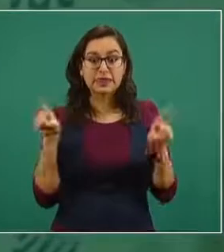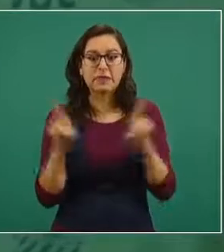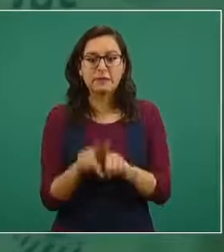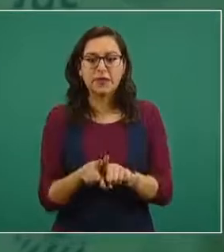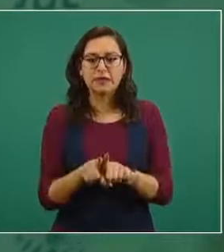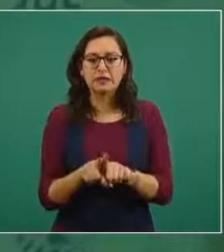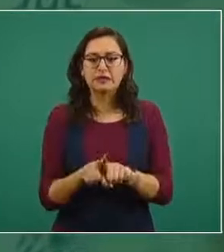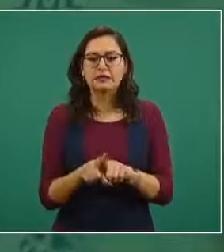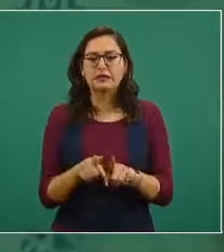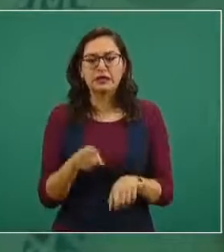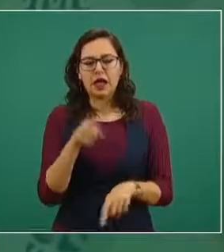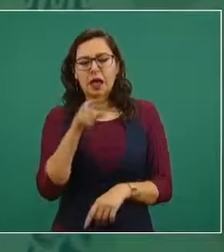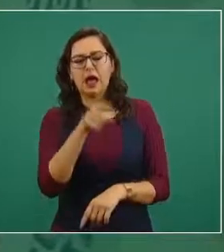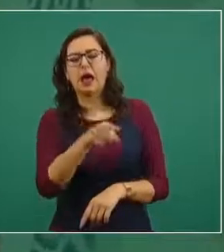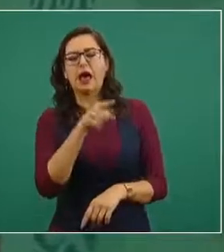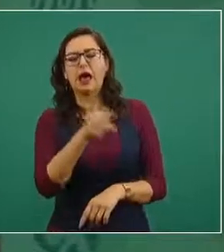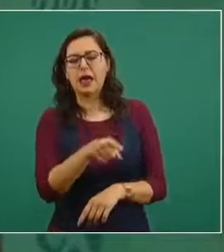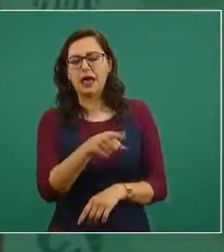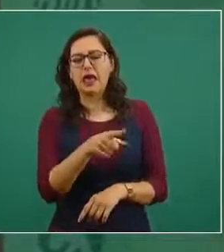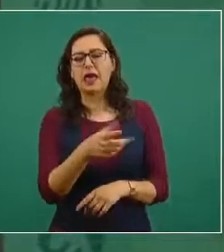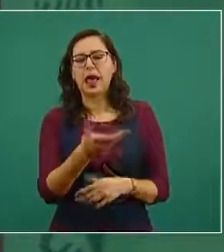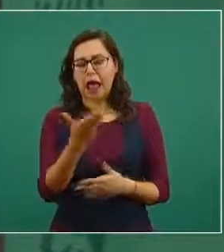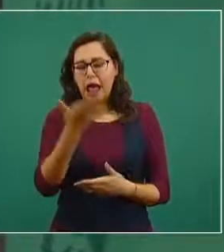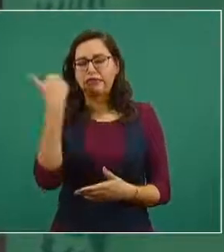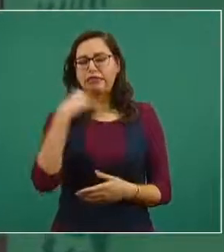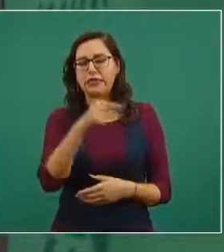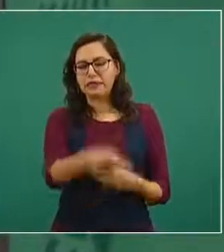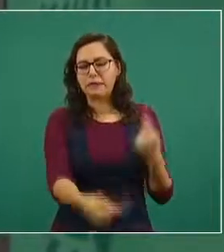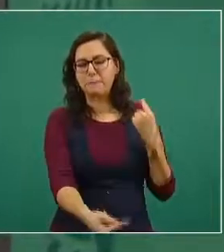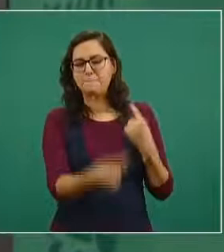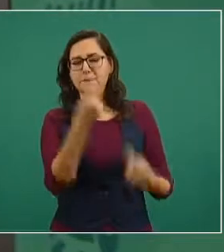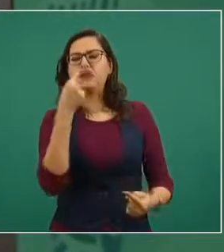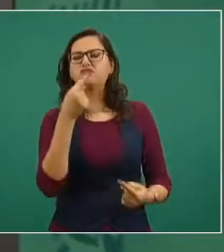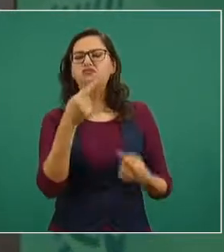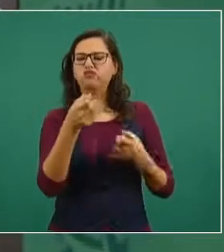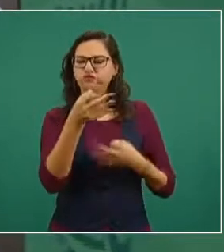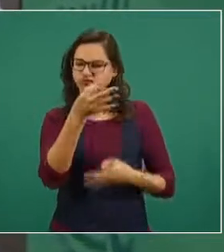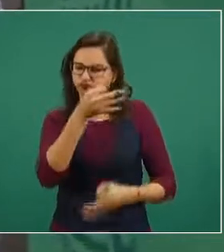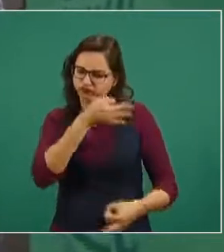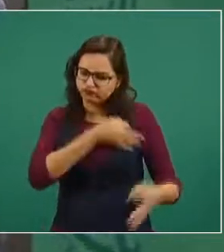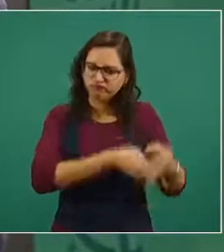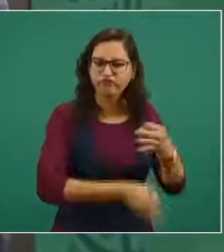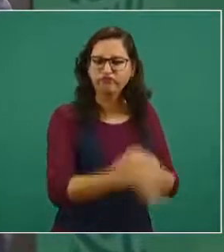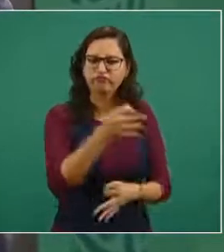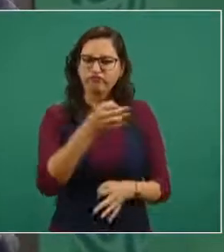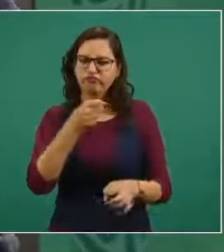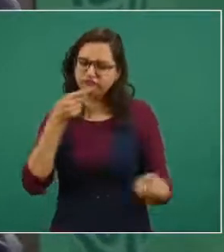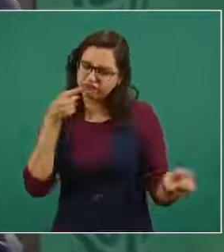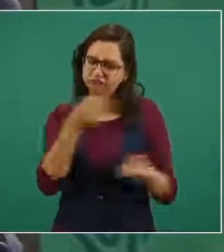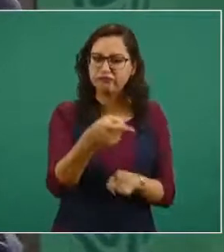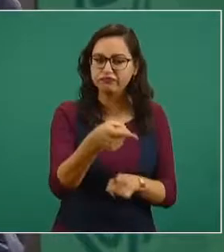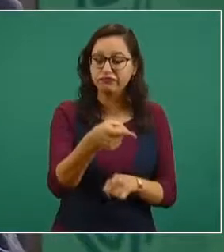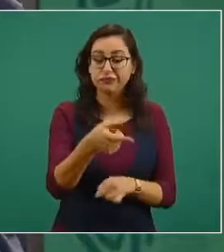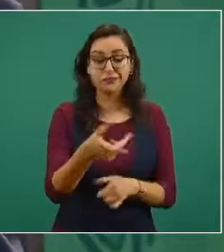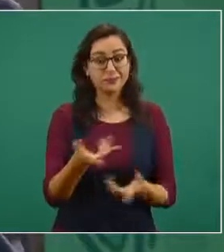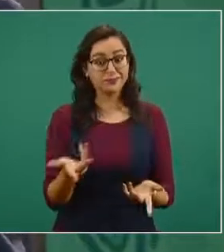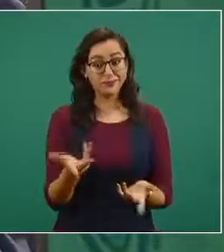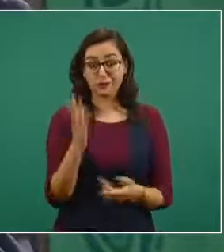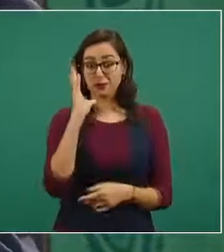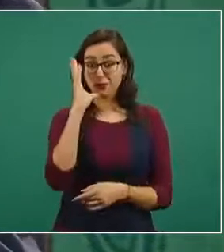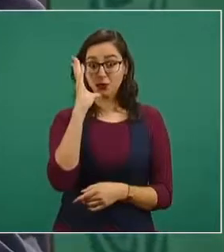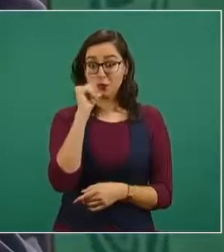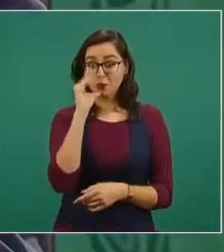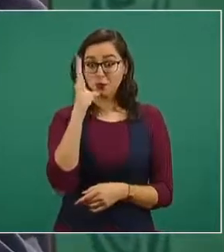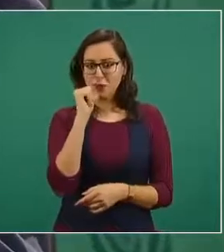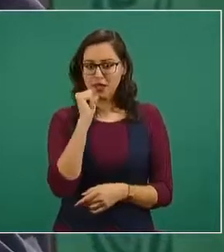venganzas y que no se pueden inventar